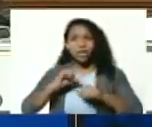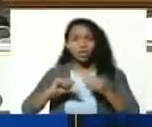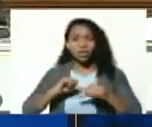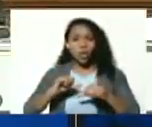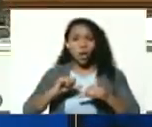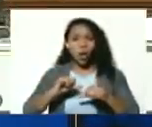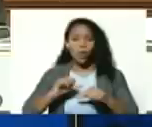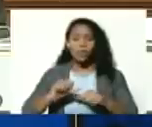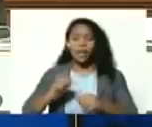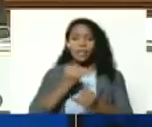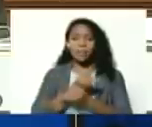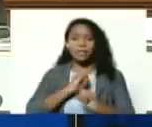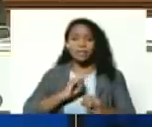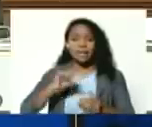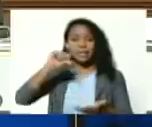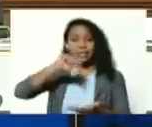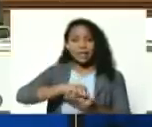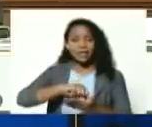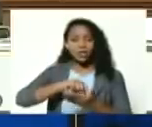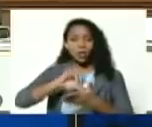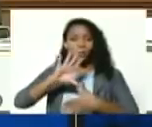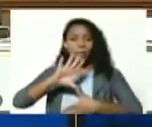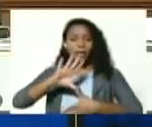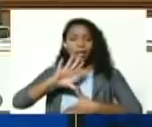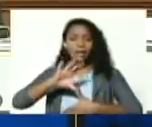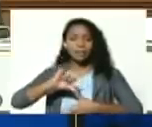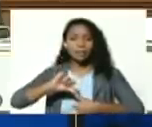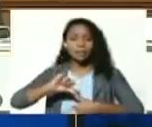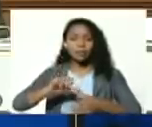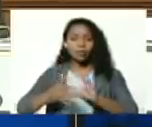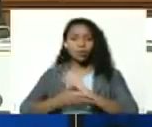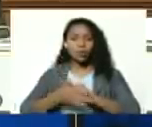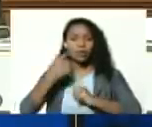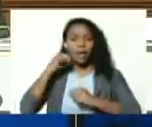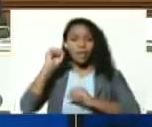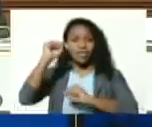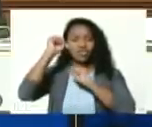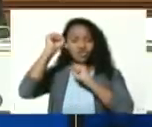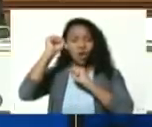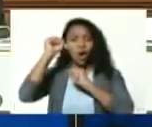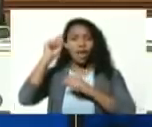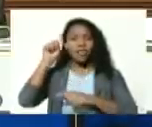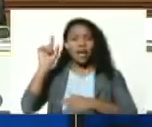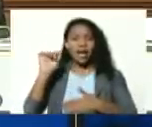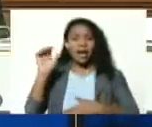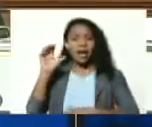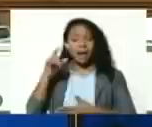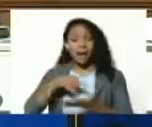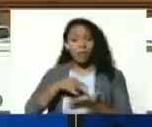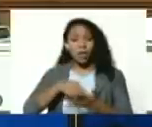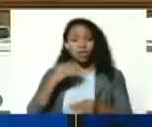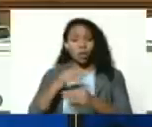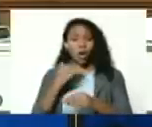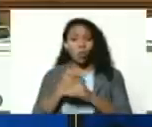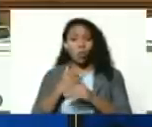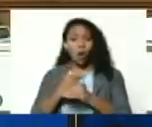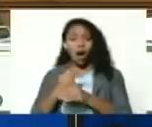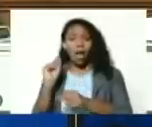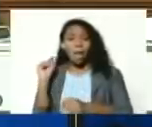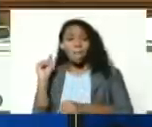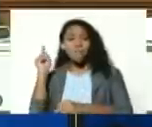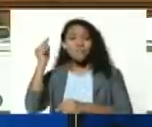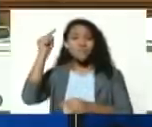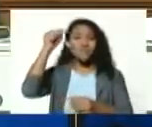centroamericano así que la victoria de Carabobo mira fue un misil contra el imperio español